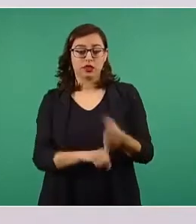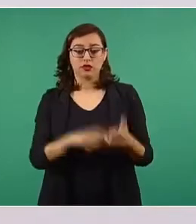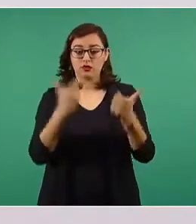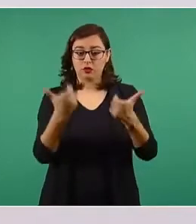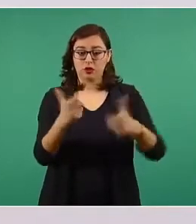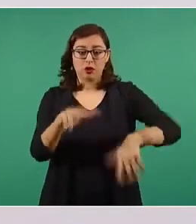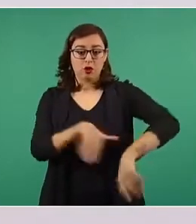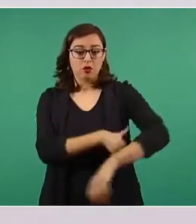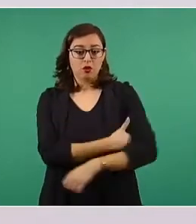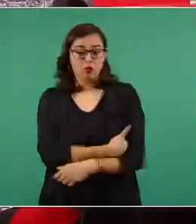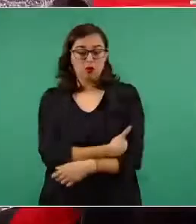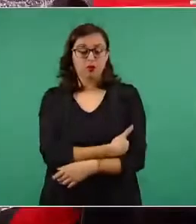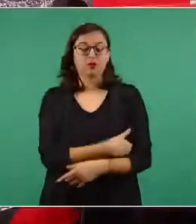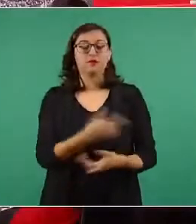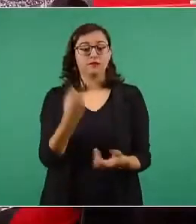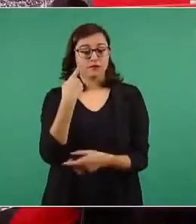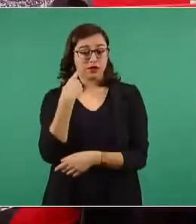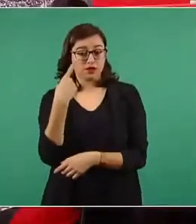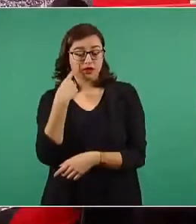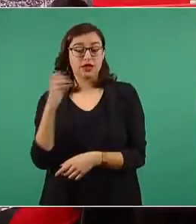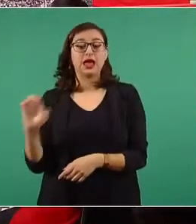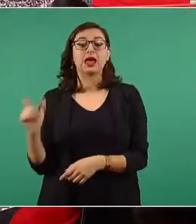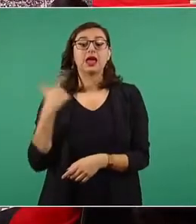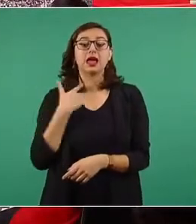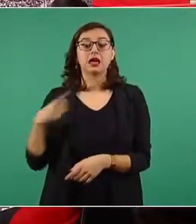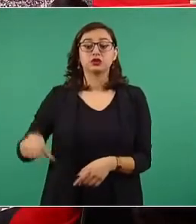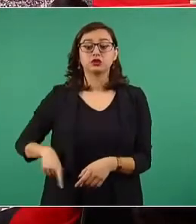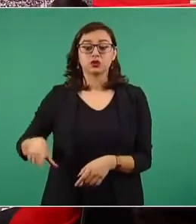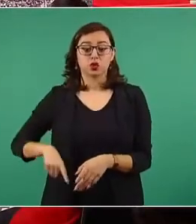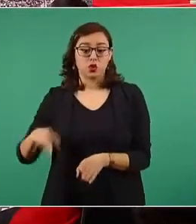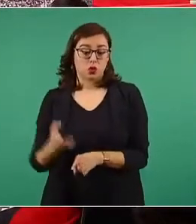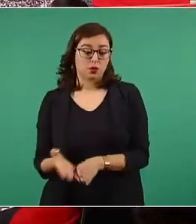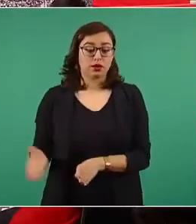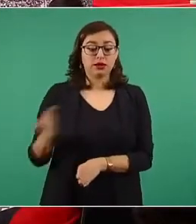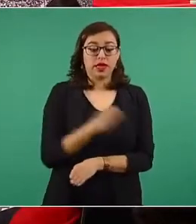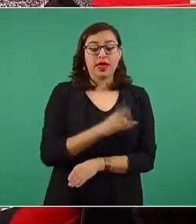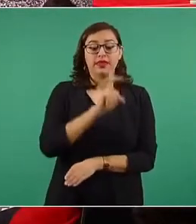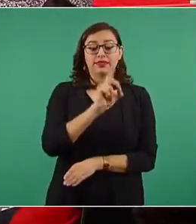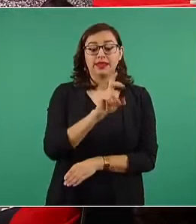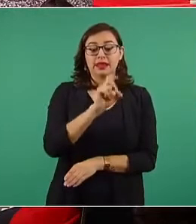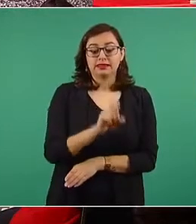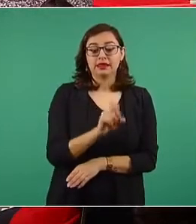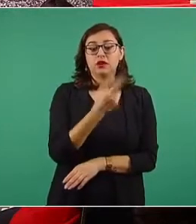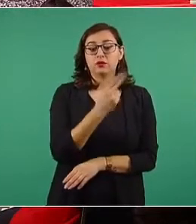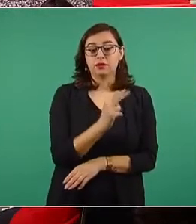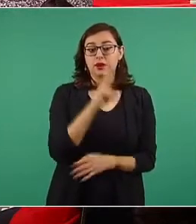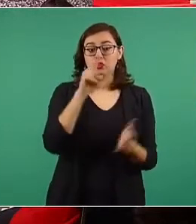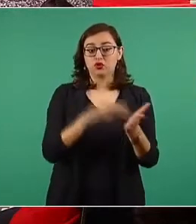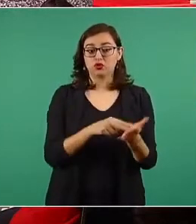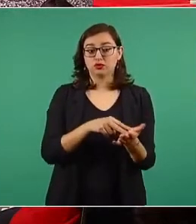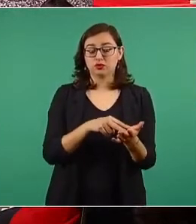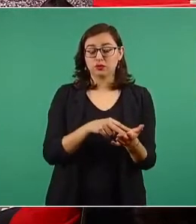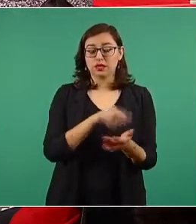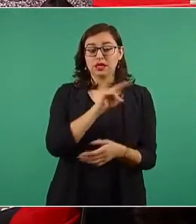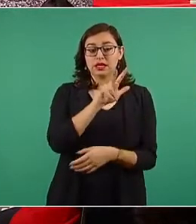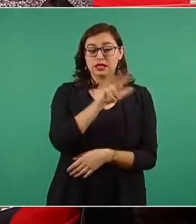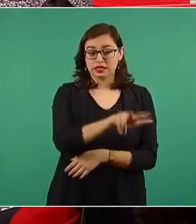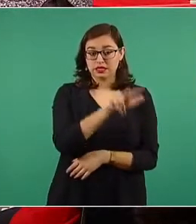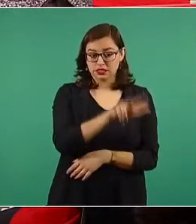administración pasada, el 30 de noviembre de 2018, eran de